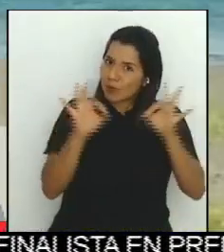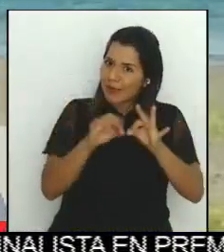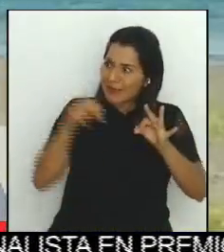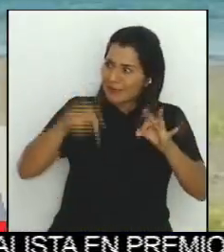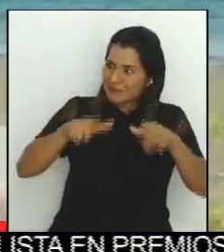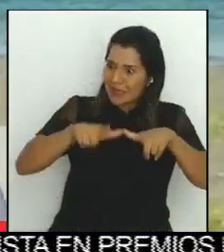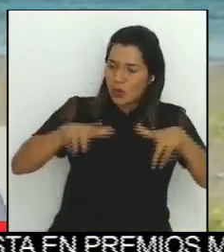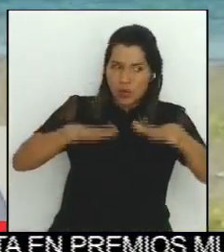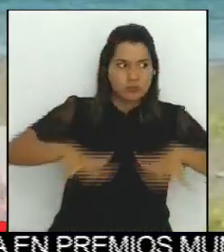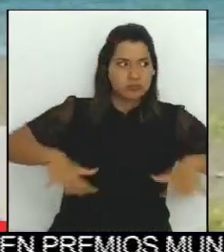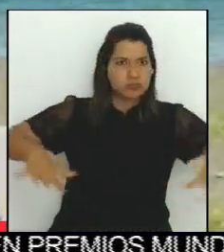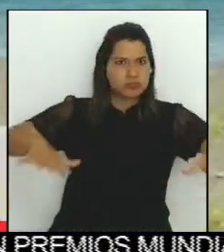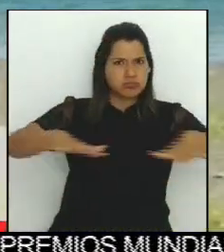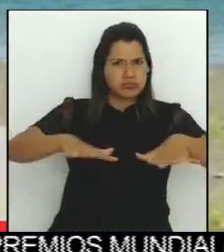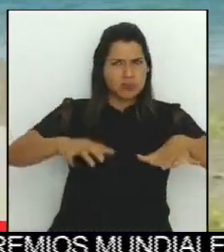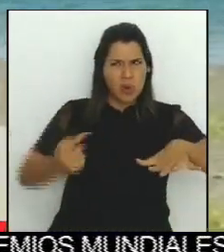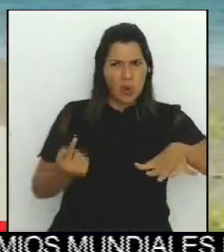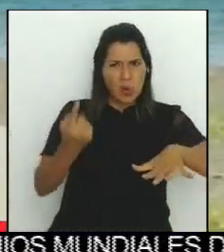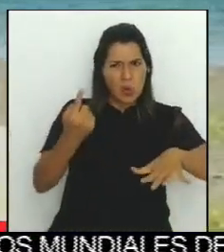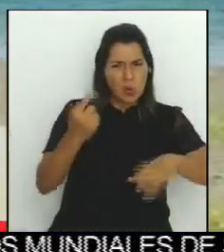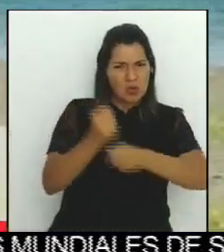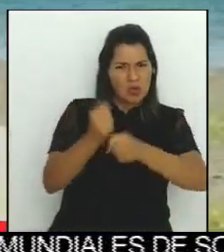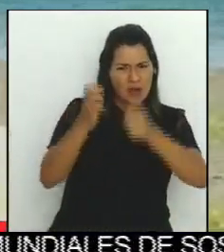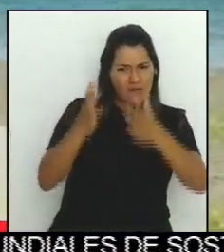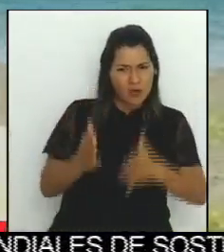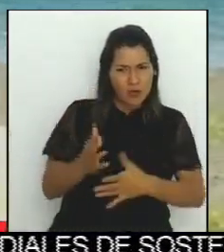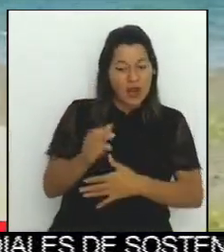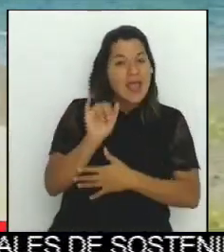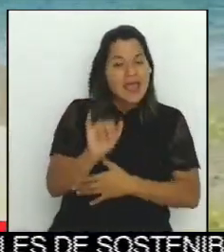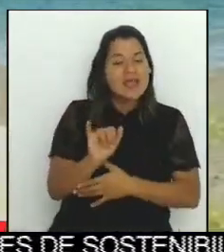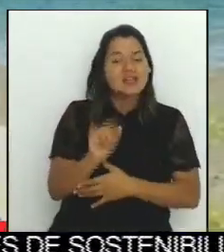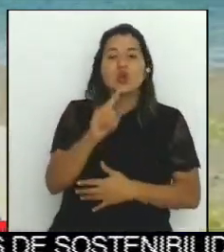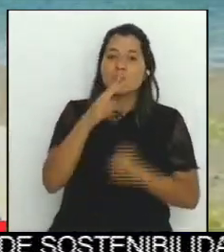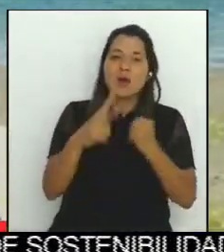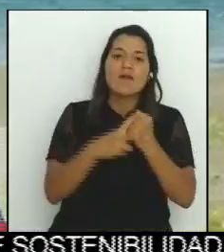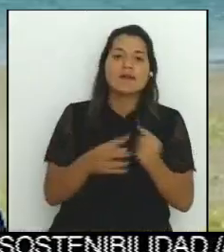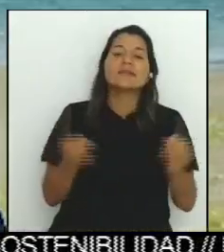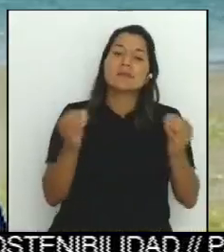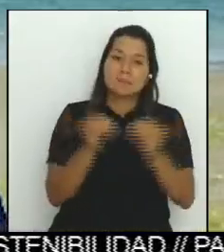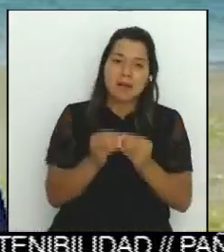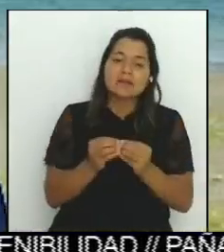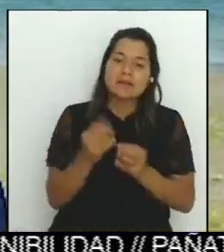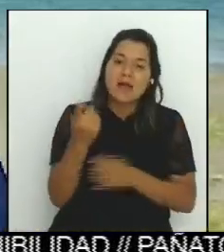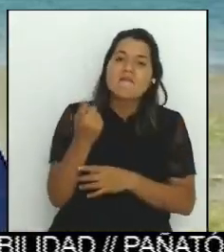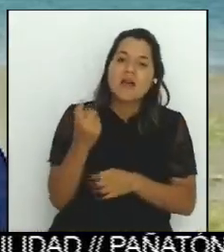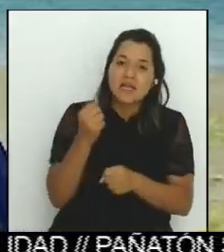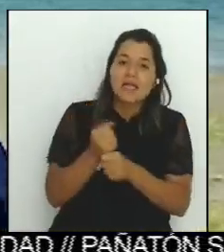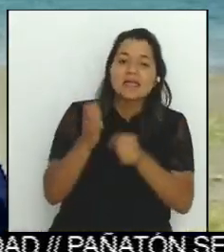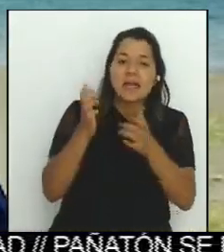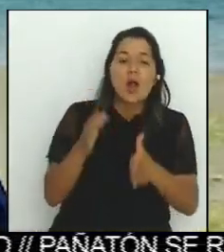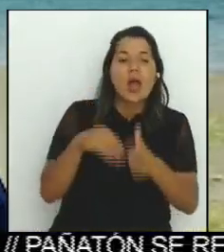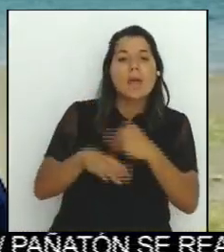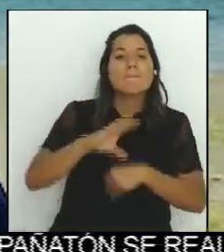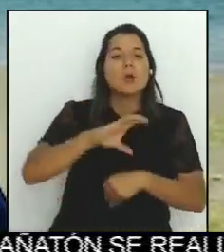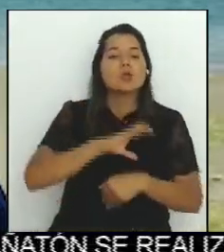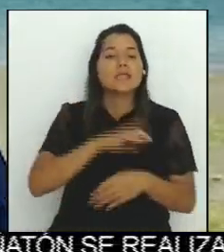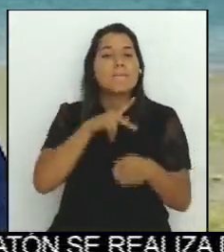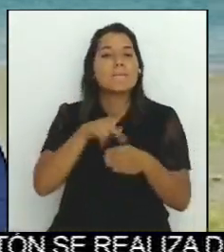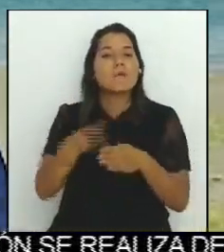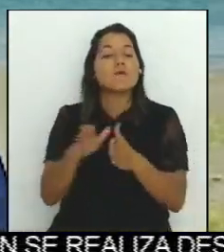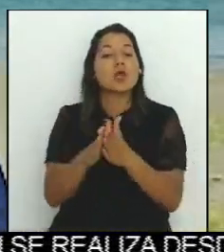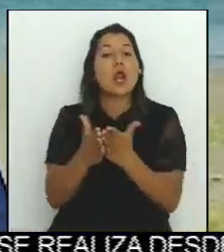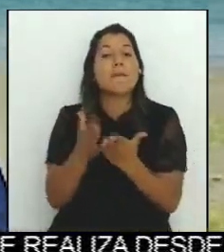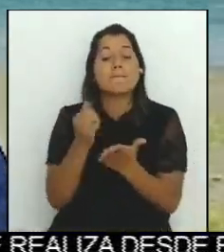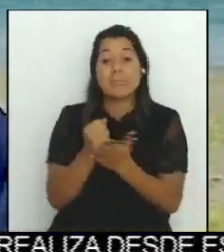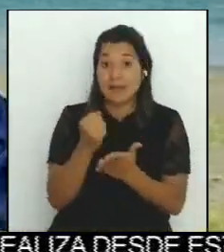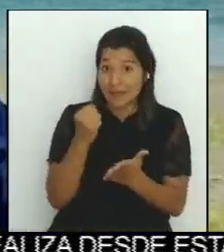funcionario y es una vez más que se denota la falta de personal de la Policía Profesional de Migración no solamente en